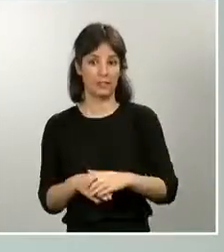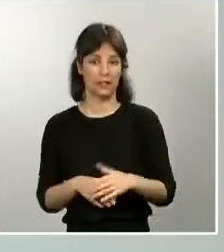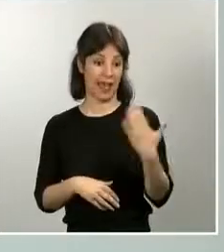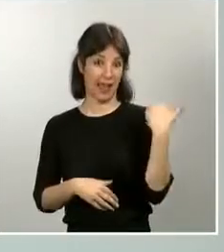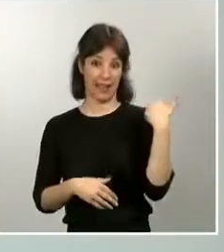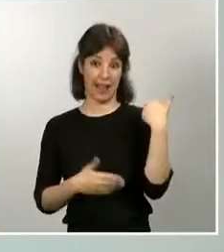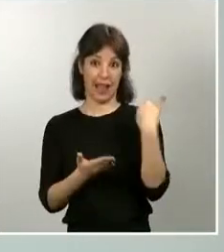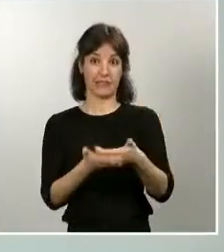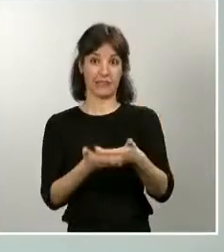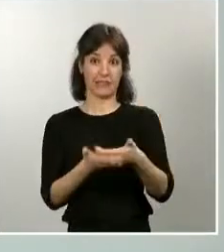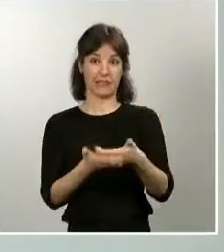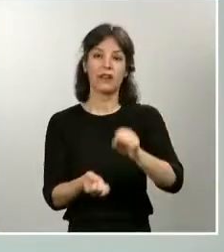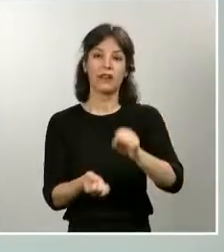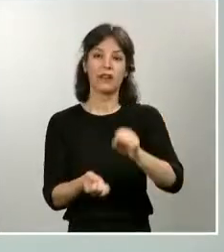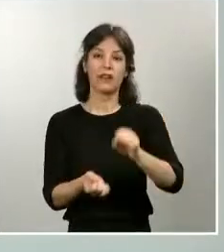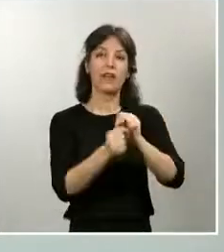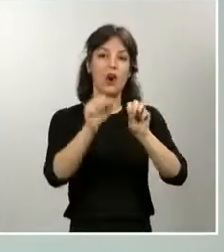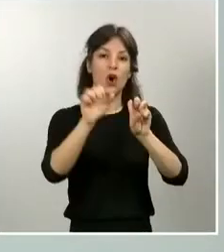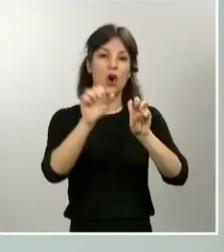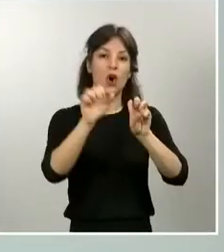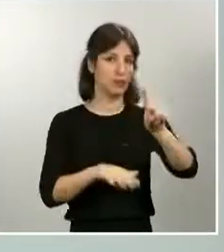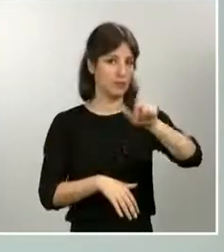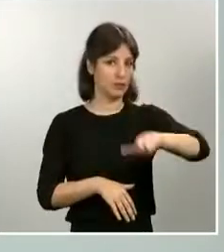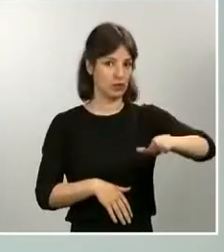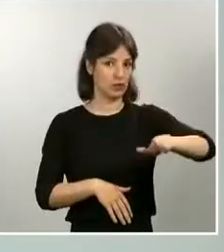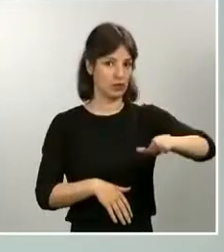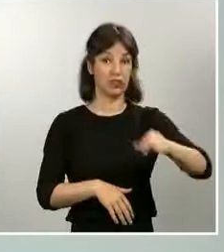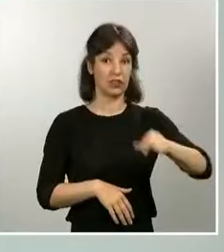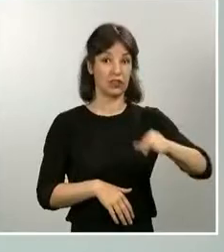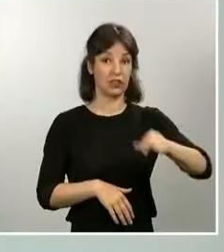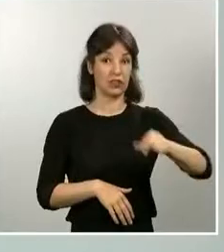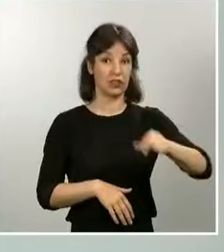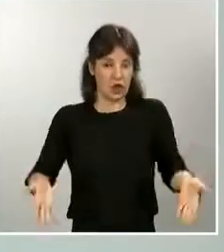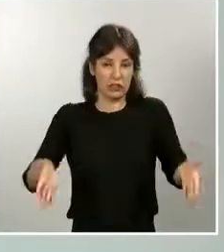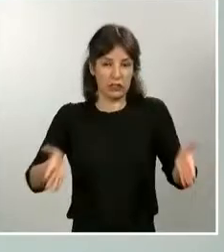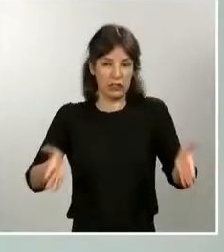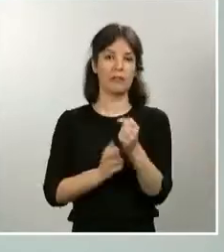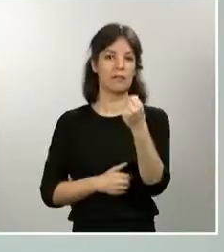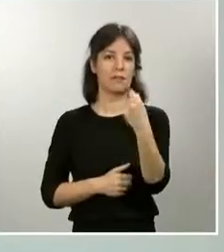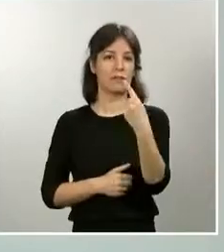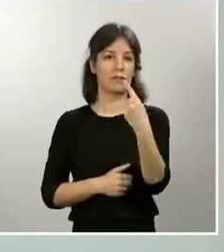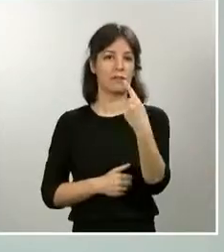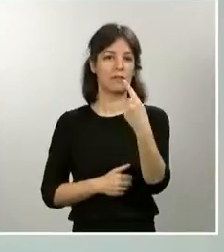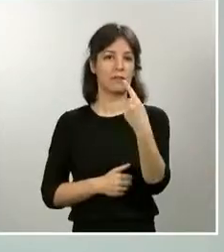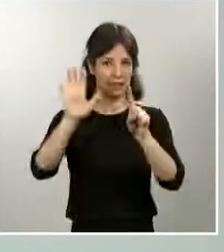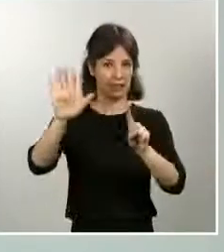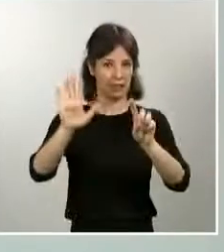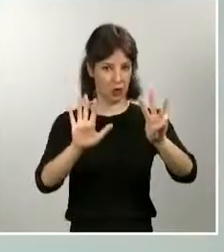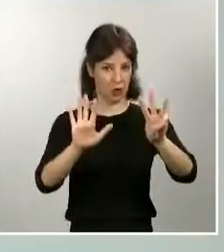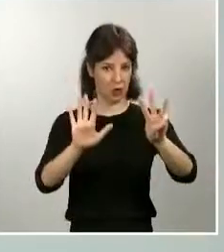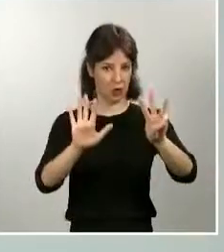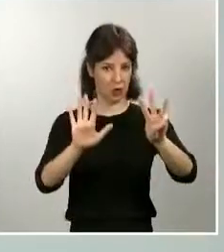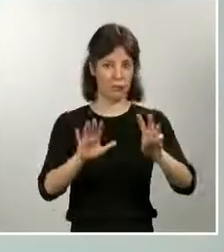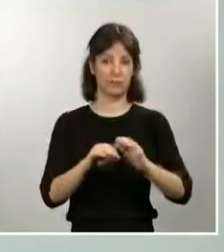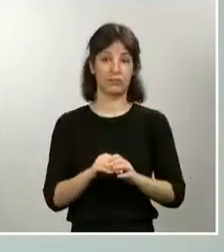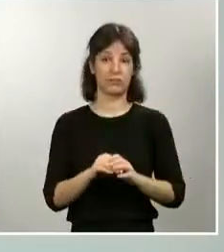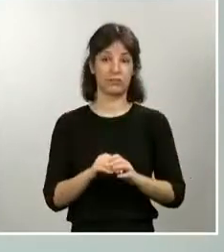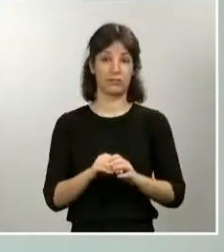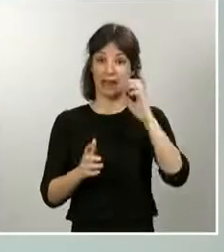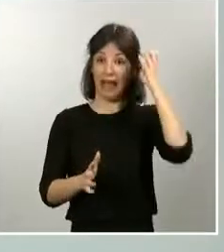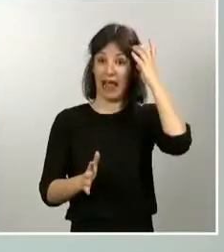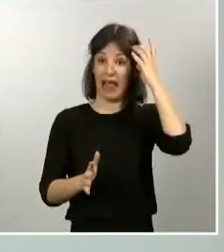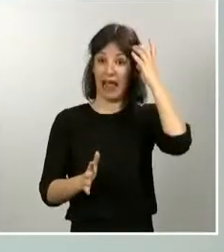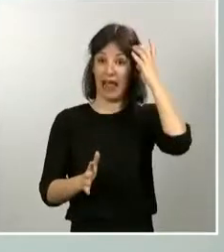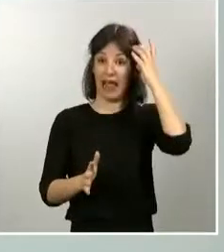81, que ya hacen un total de 1.368, desde que entró en vigor el Real Decreto. Esto